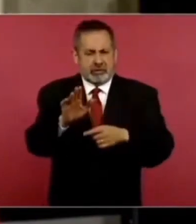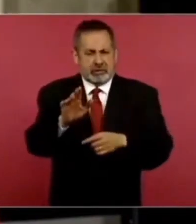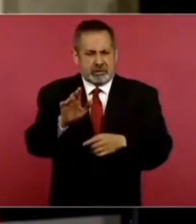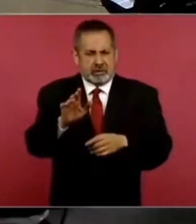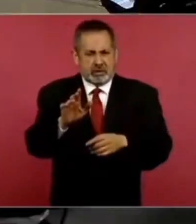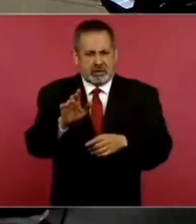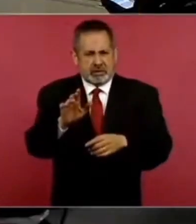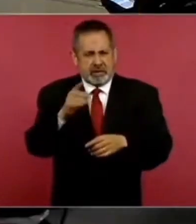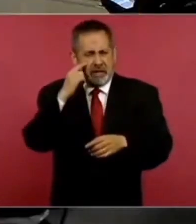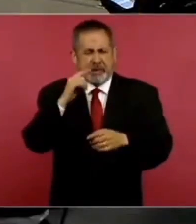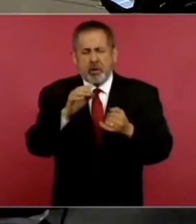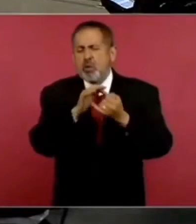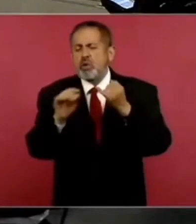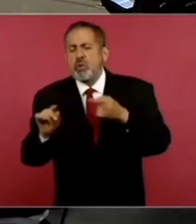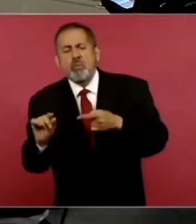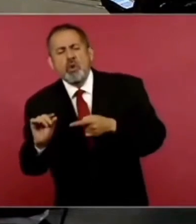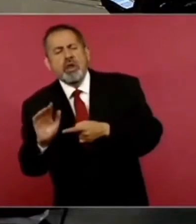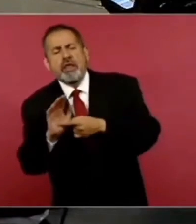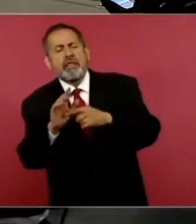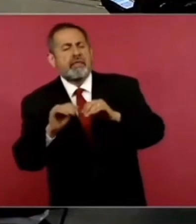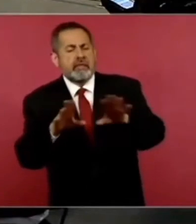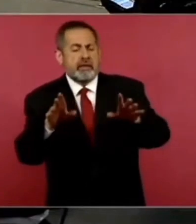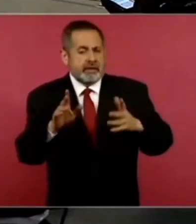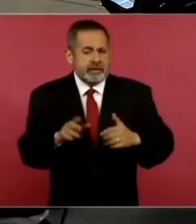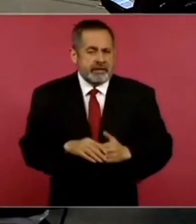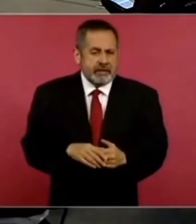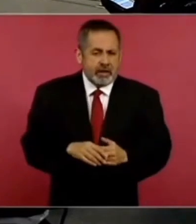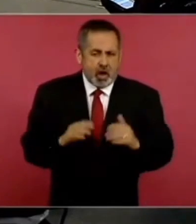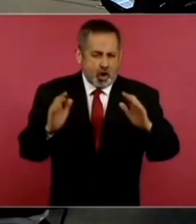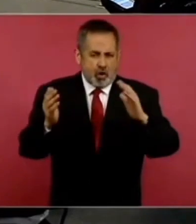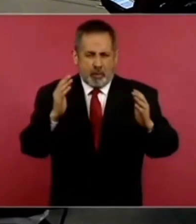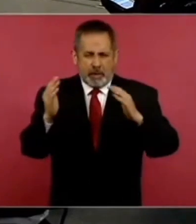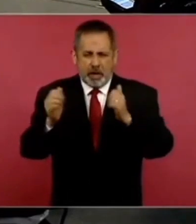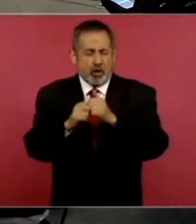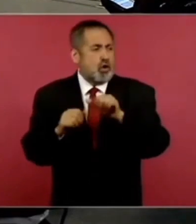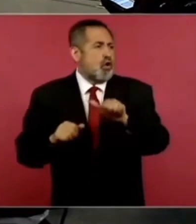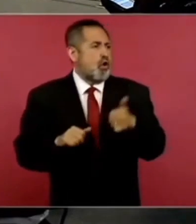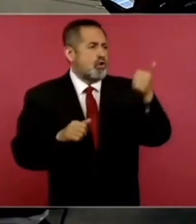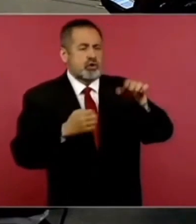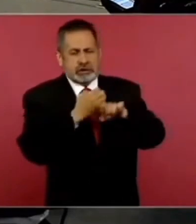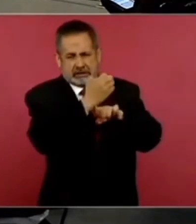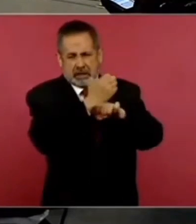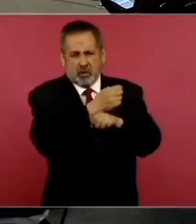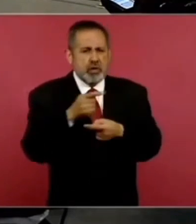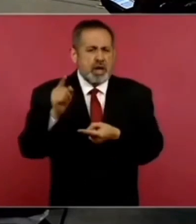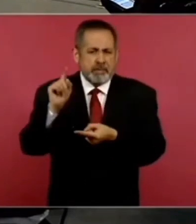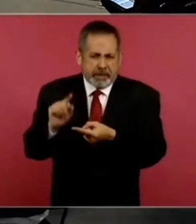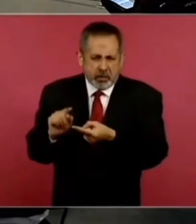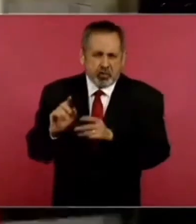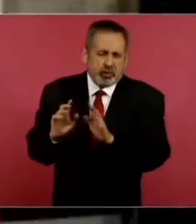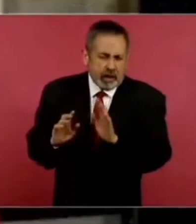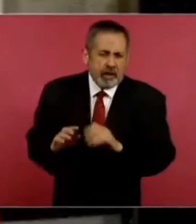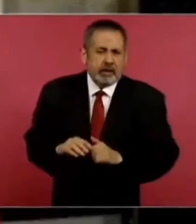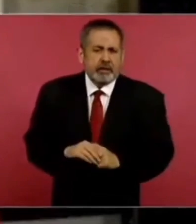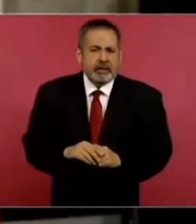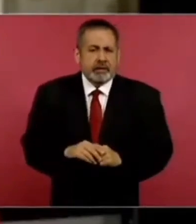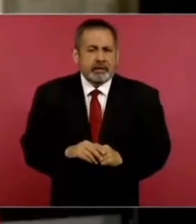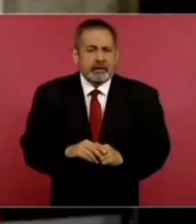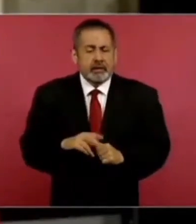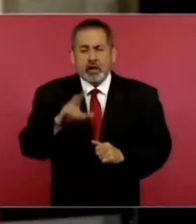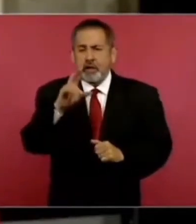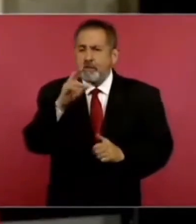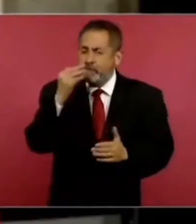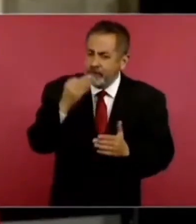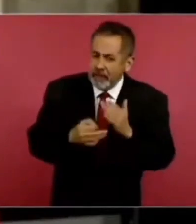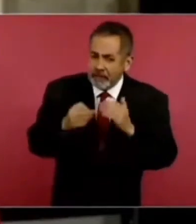casi hasta el final, en comparación con los otros estados, lo que no se